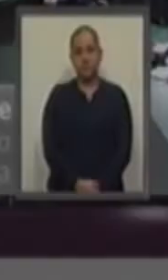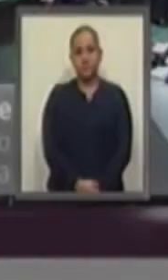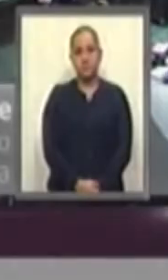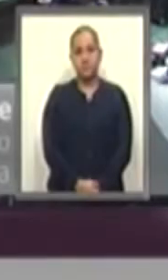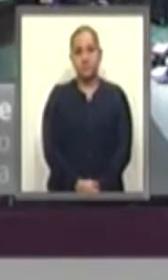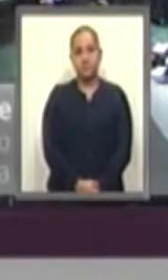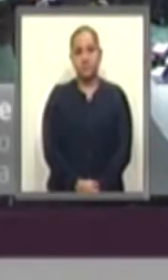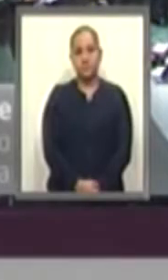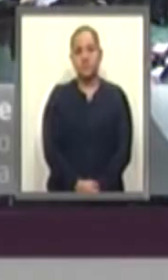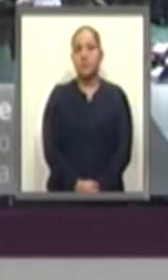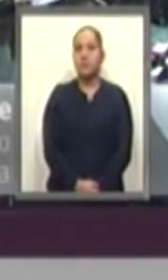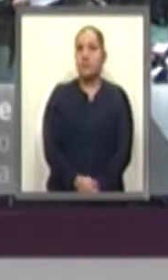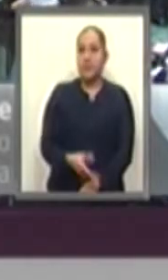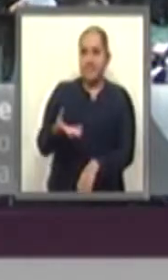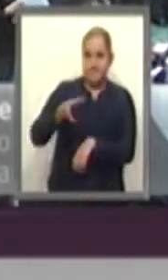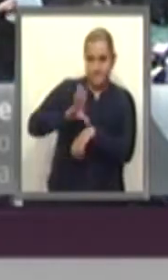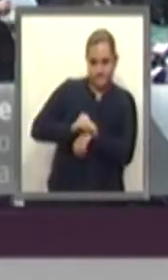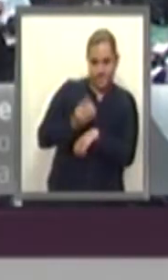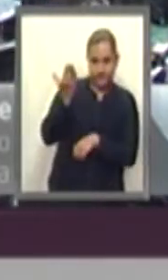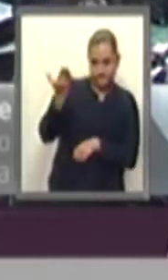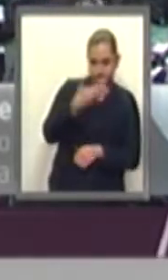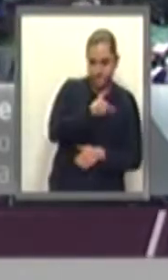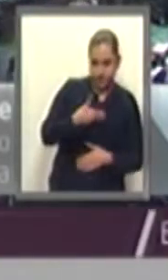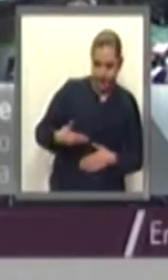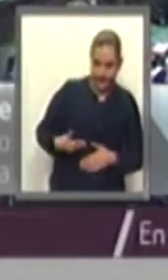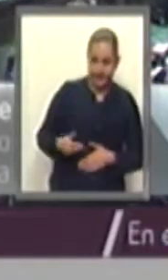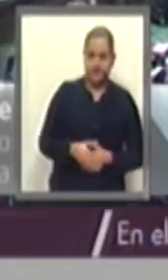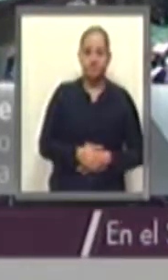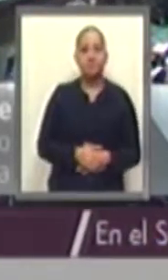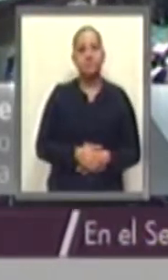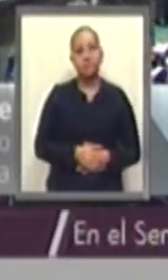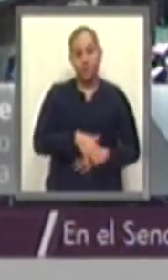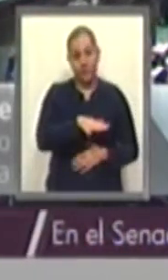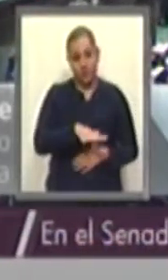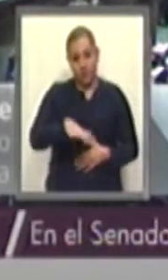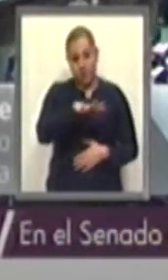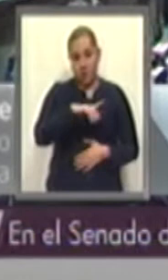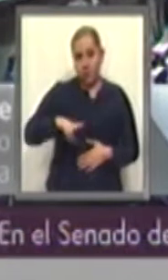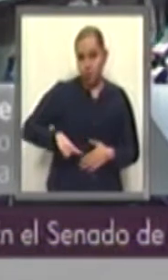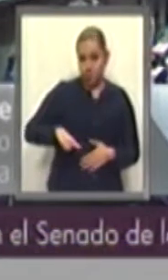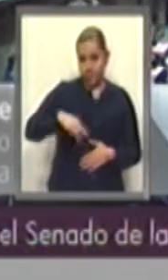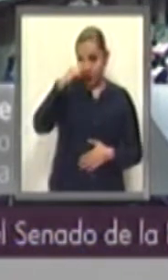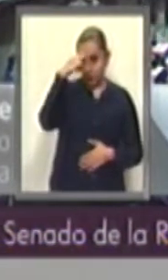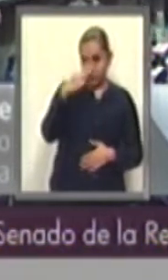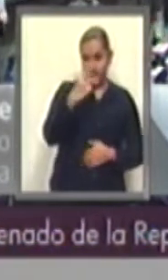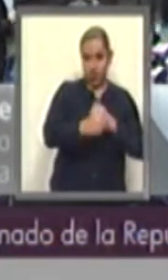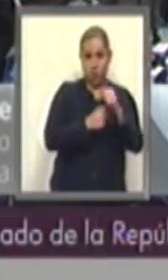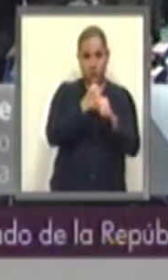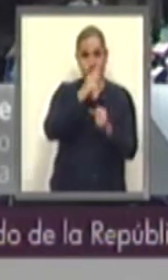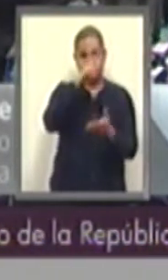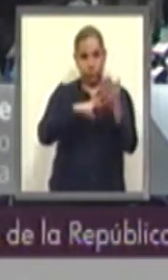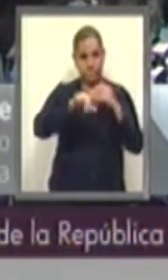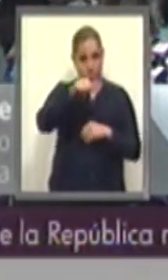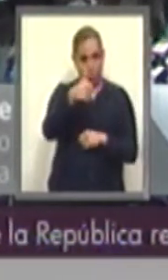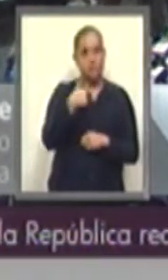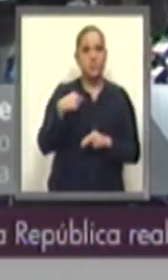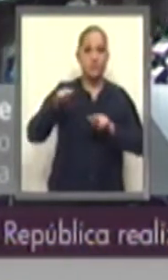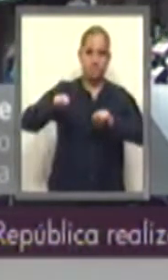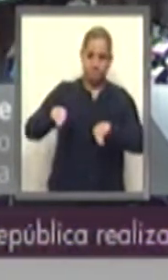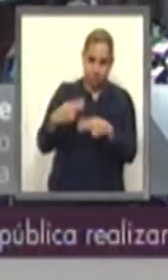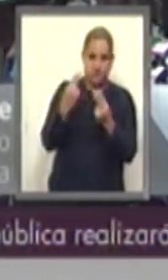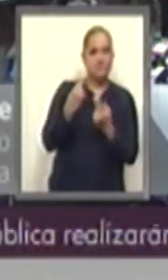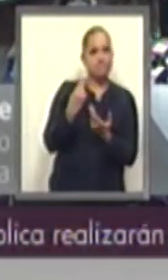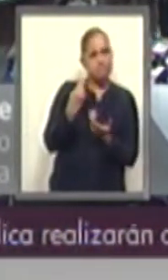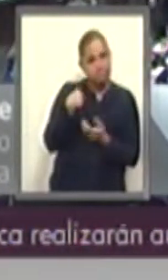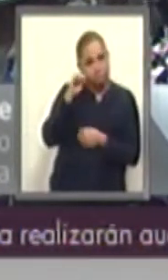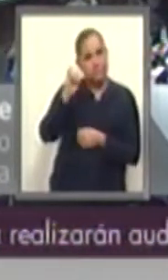Con el permiso de la presidencia, el Estado mexicano en el año 2011 ratificó su compromiso con la